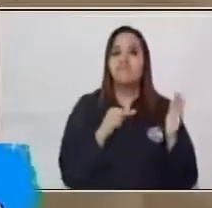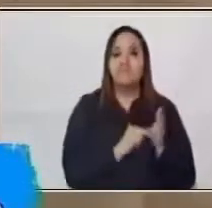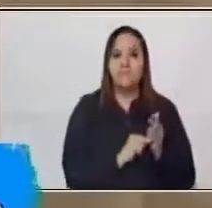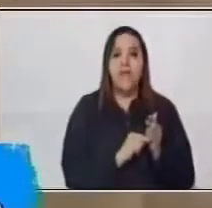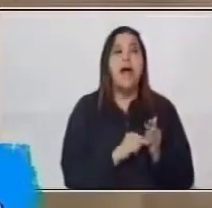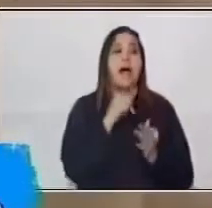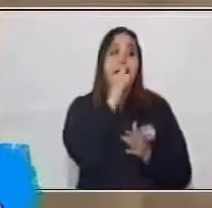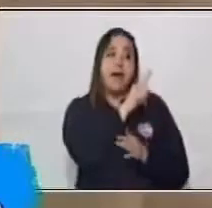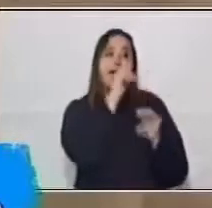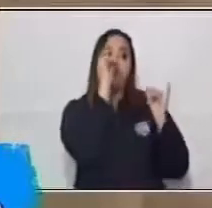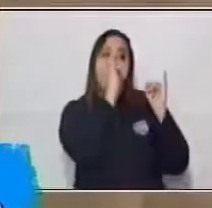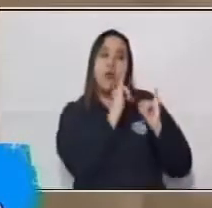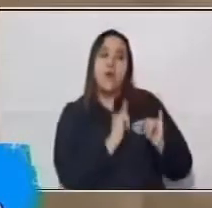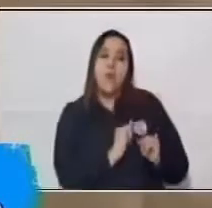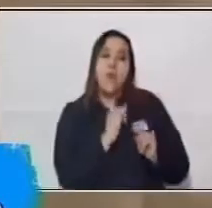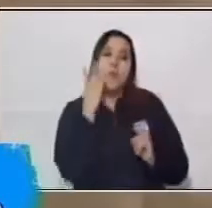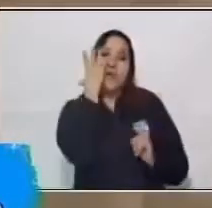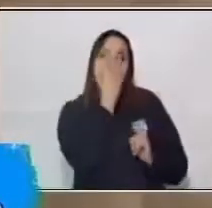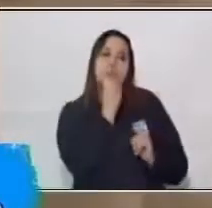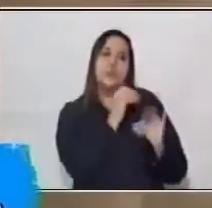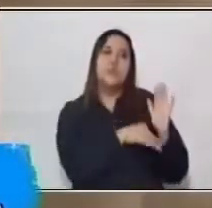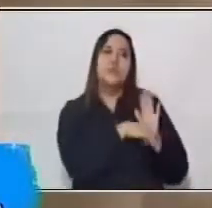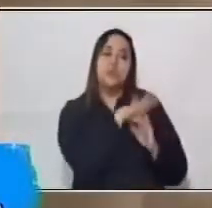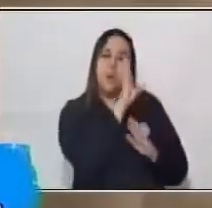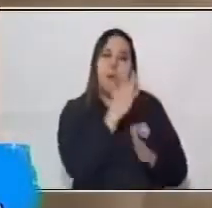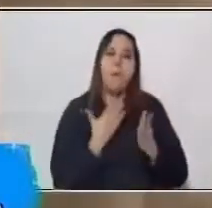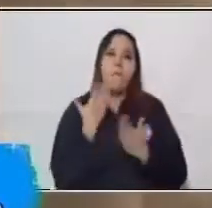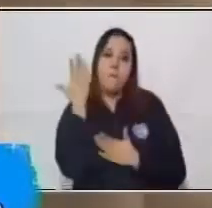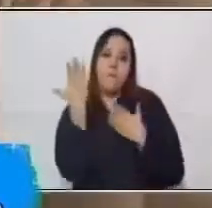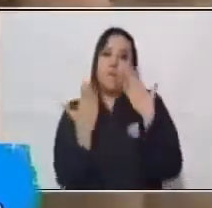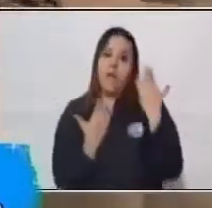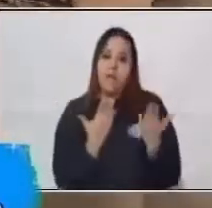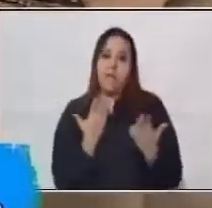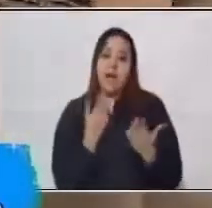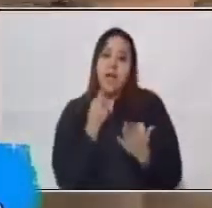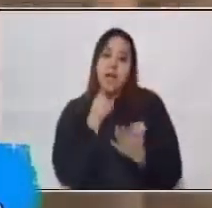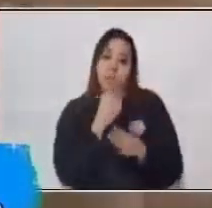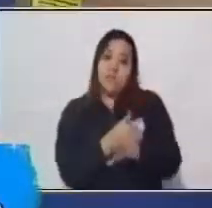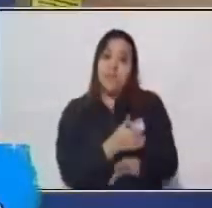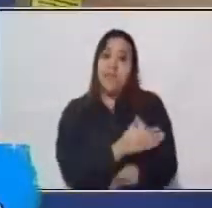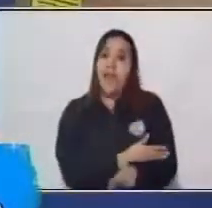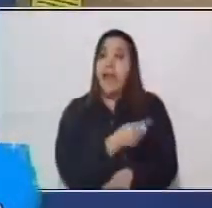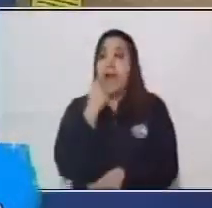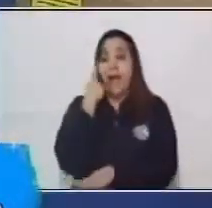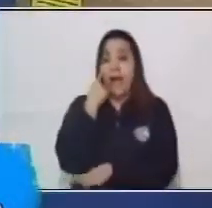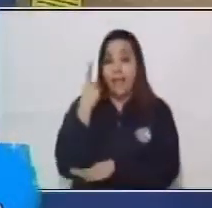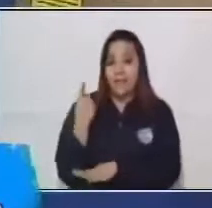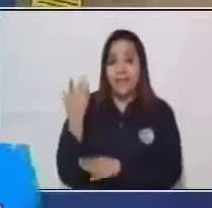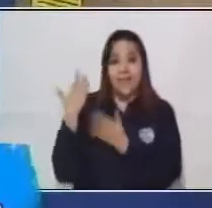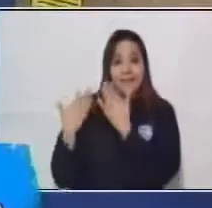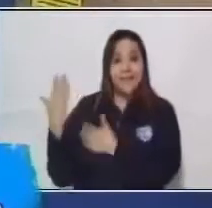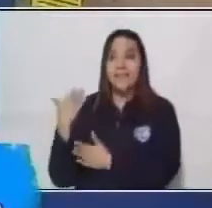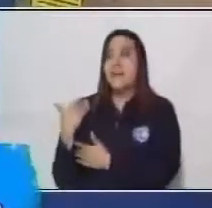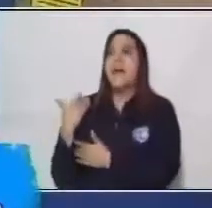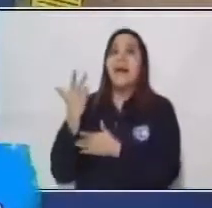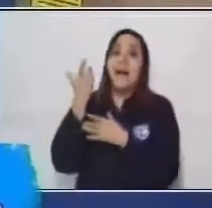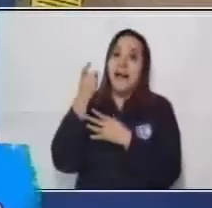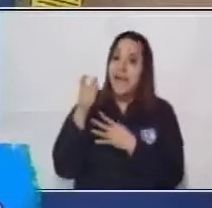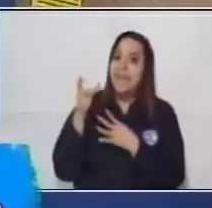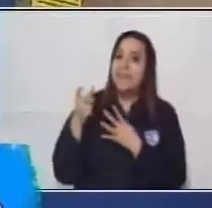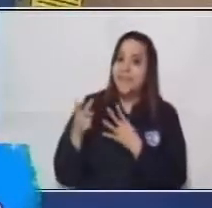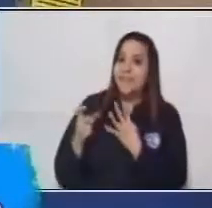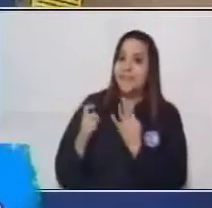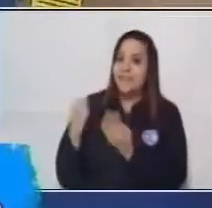bonito el poema. Y como te decía anteriormente, ya en la literatura neoclásica, las características